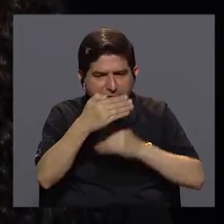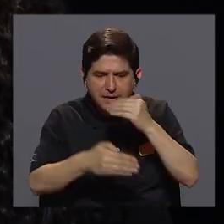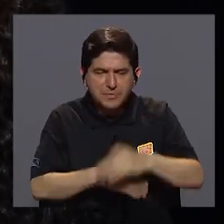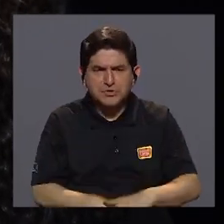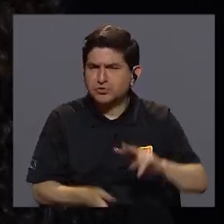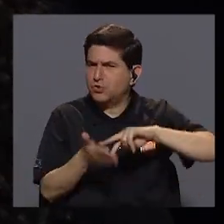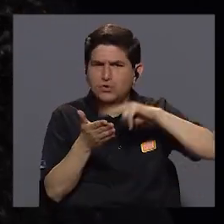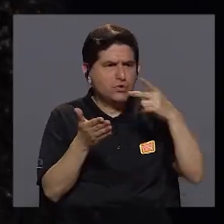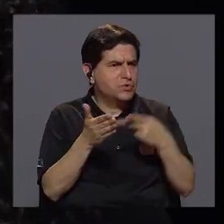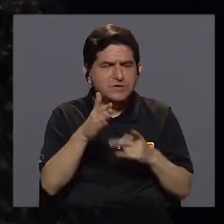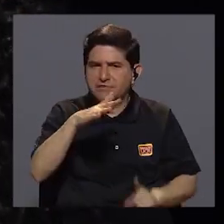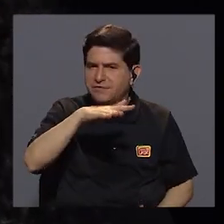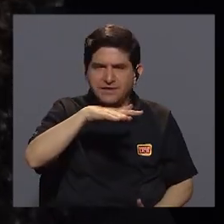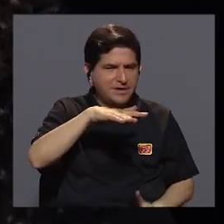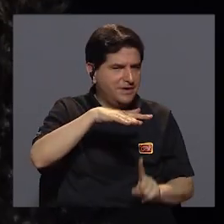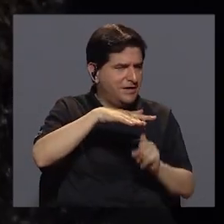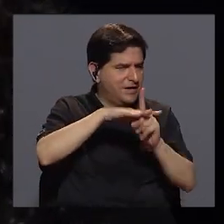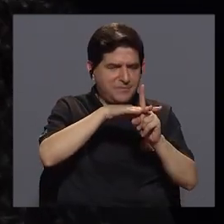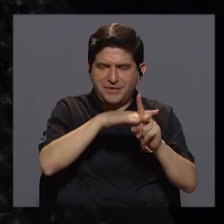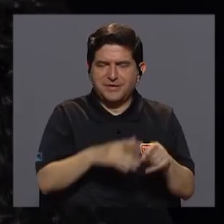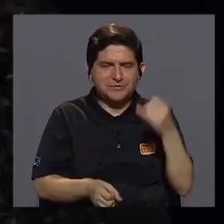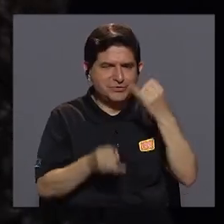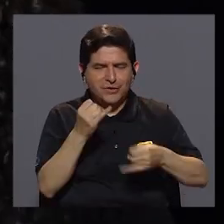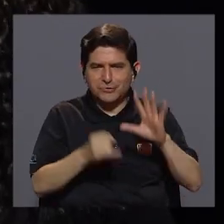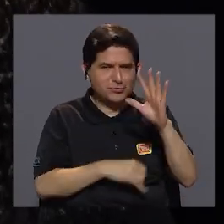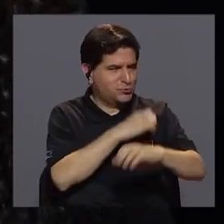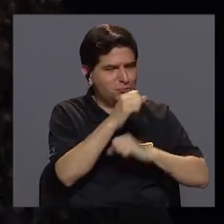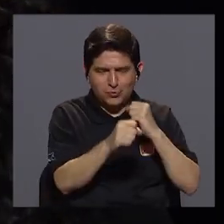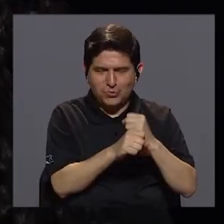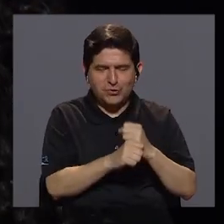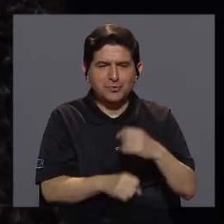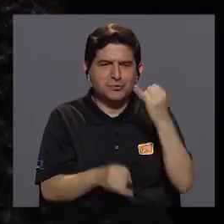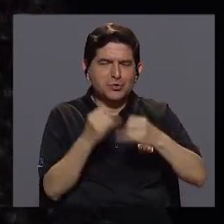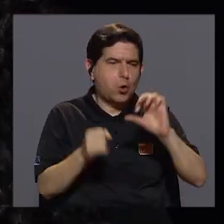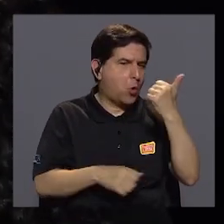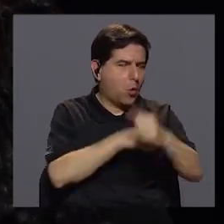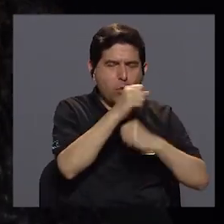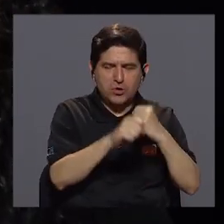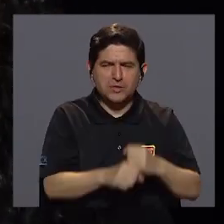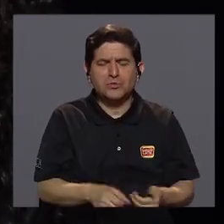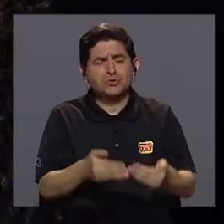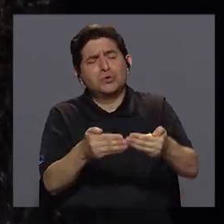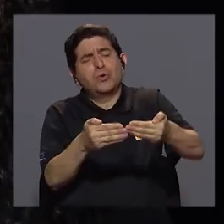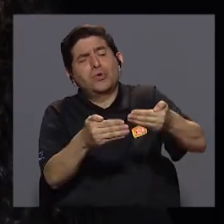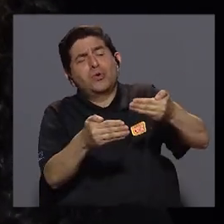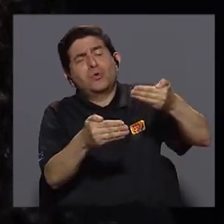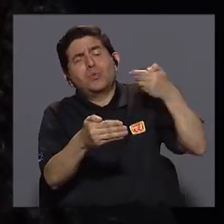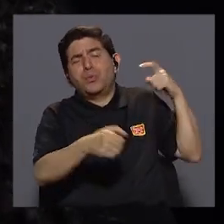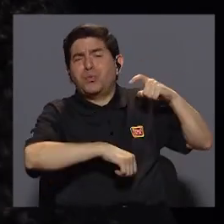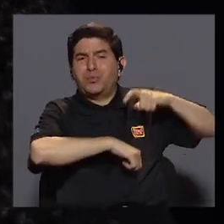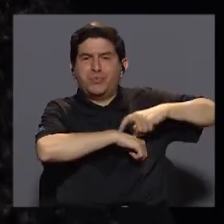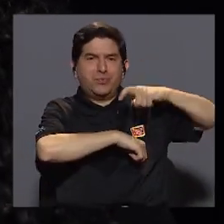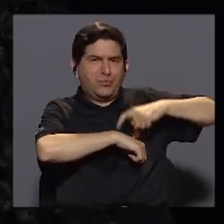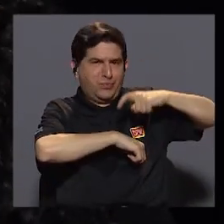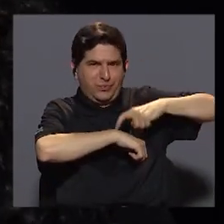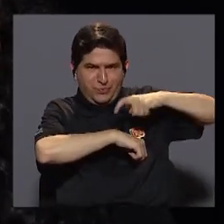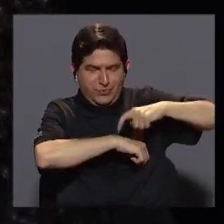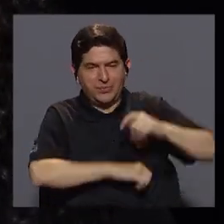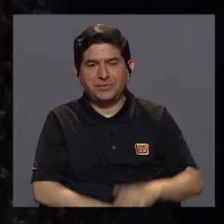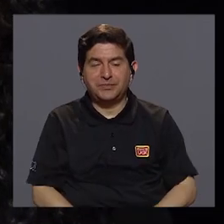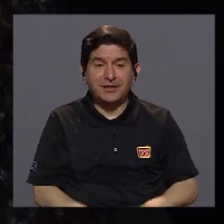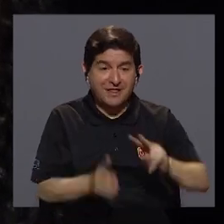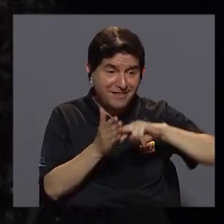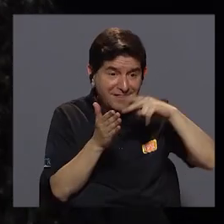es algo que surgió durante los últimos cinco años o la última década. Esto es un proceso de muy larga duración. De hecho, la